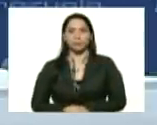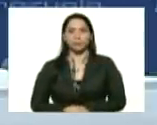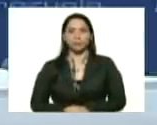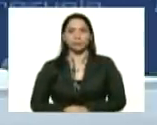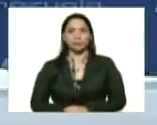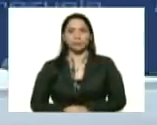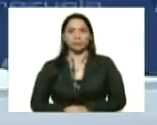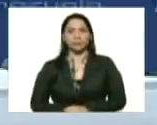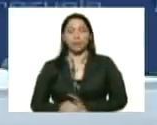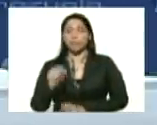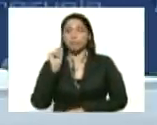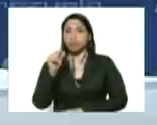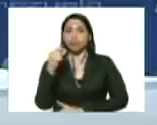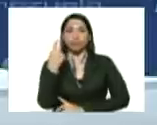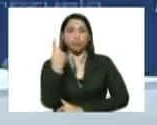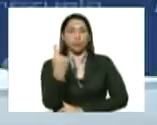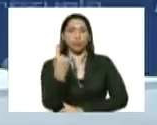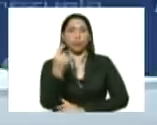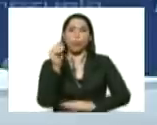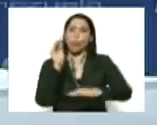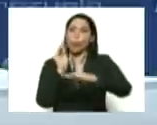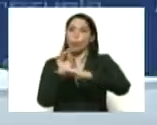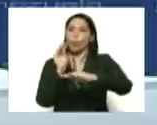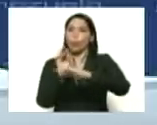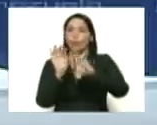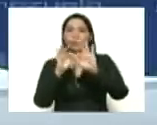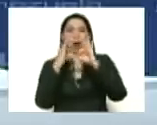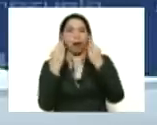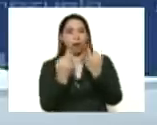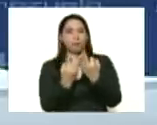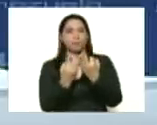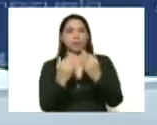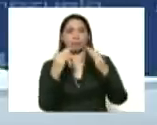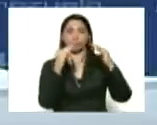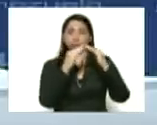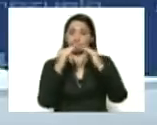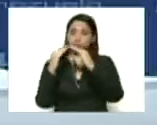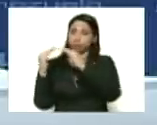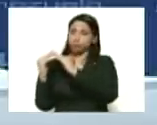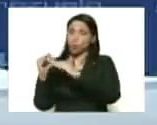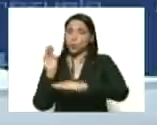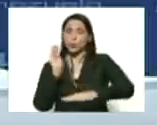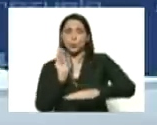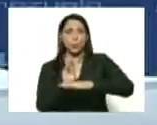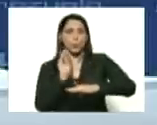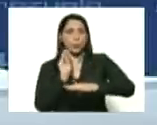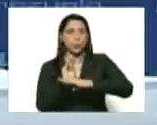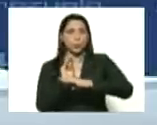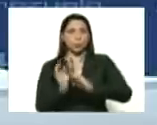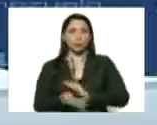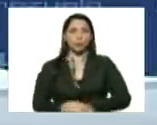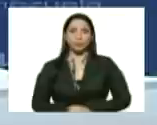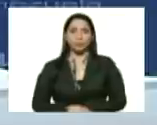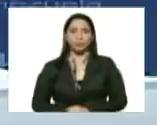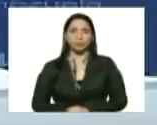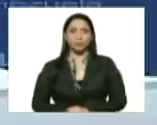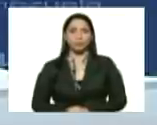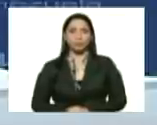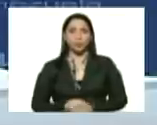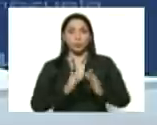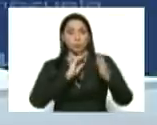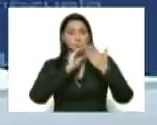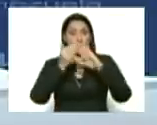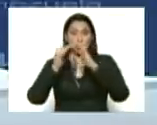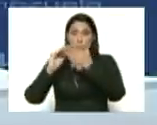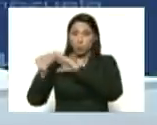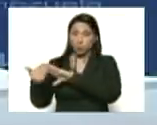punto número uno el cuidado de la familia del hogar el cuidado de la comunidad